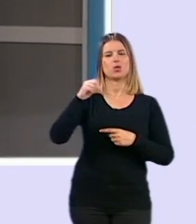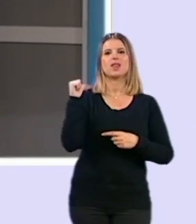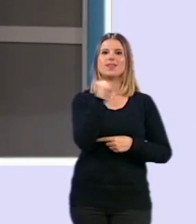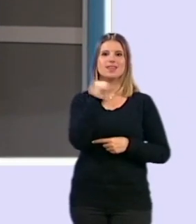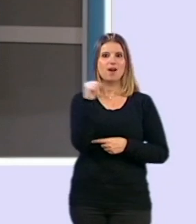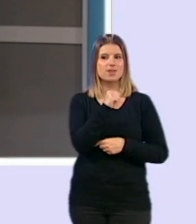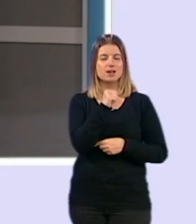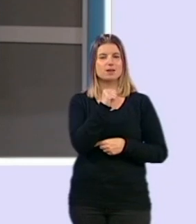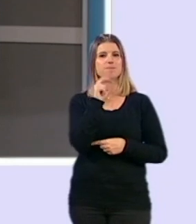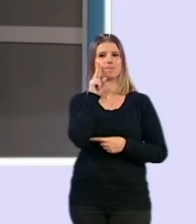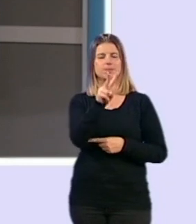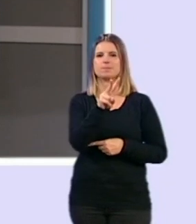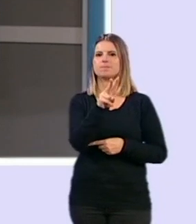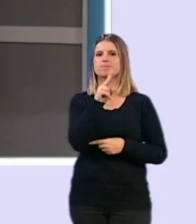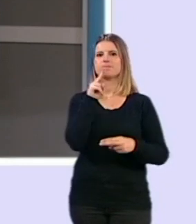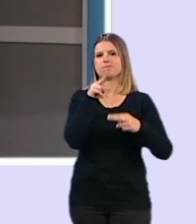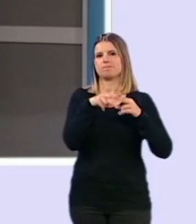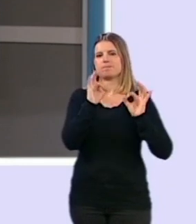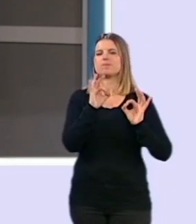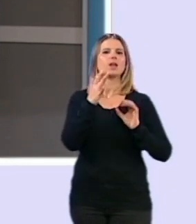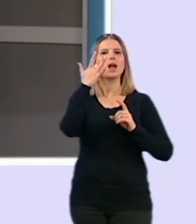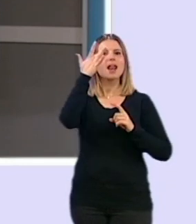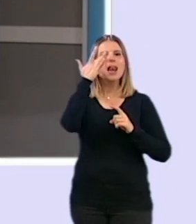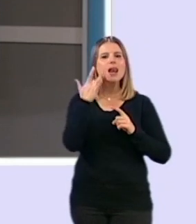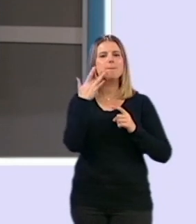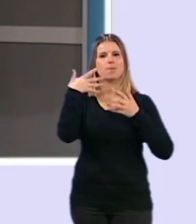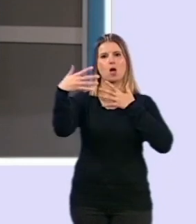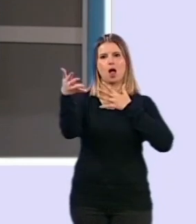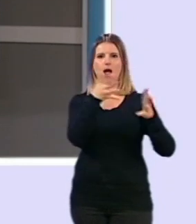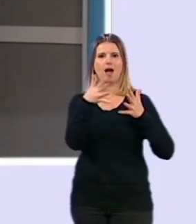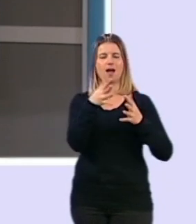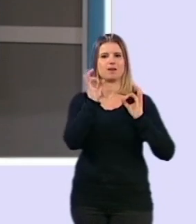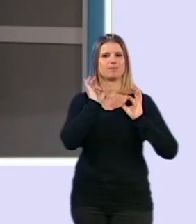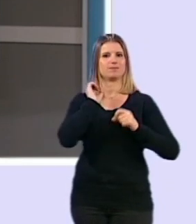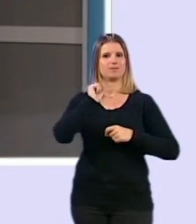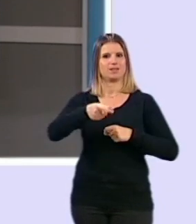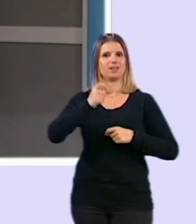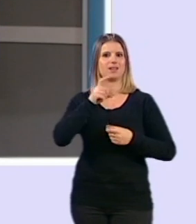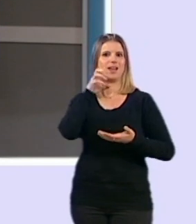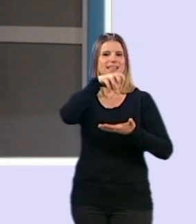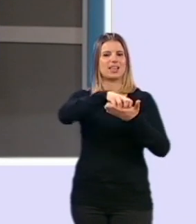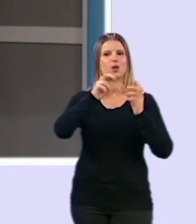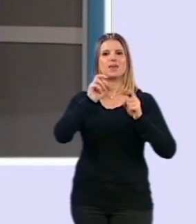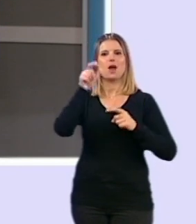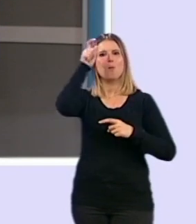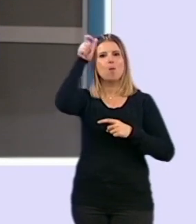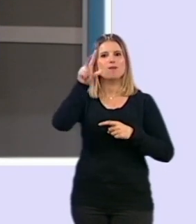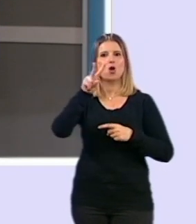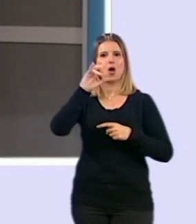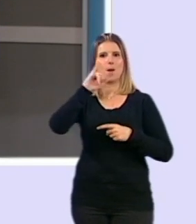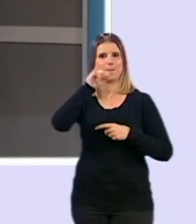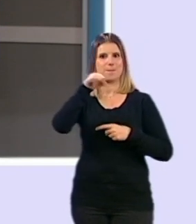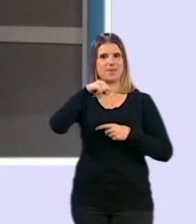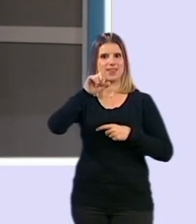aproximamos a lo que se llama como aire limpio, que es la que da constantemente la estación de Viznar. Así,